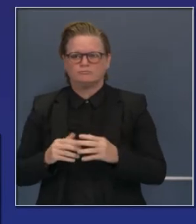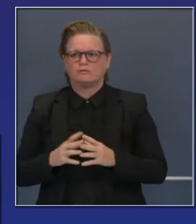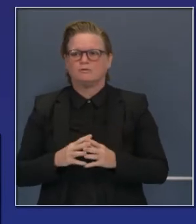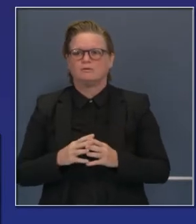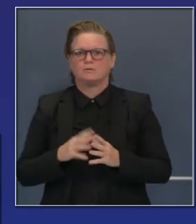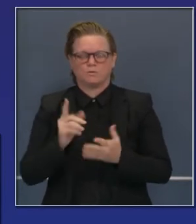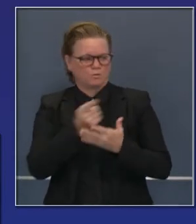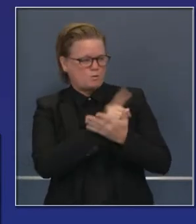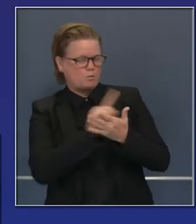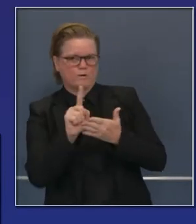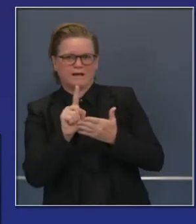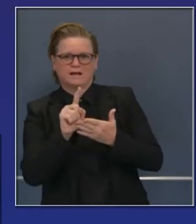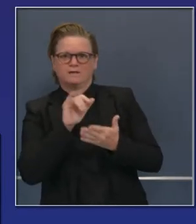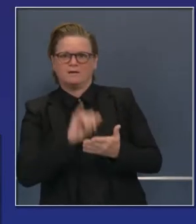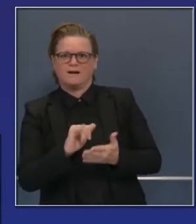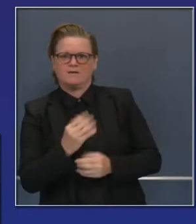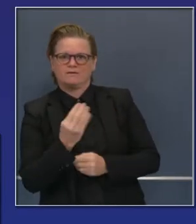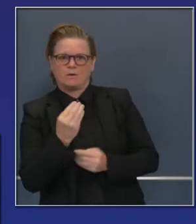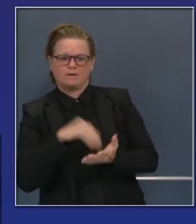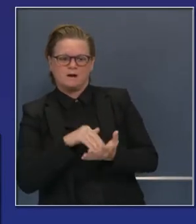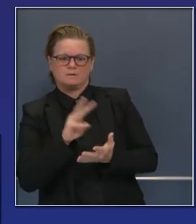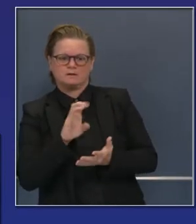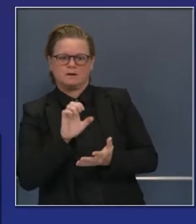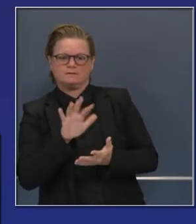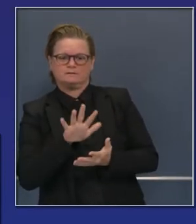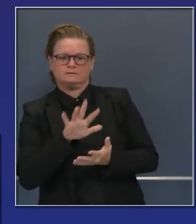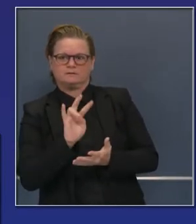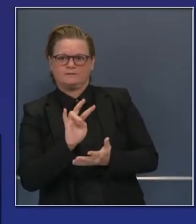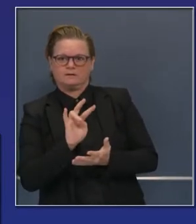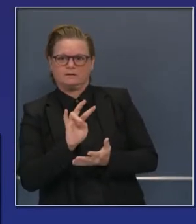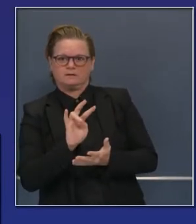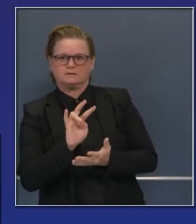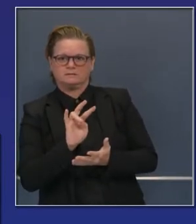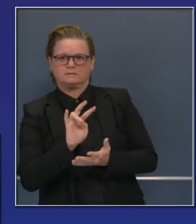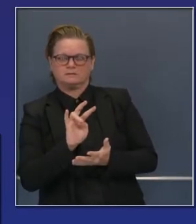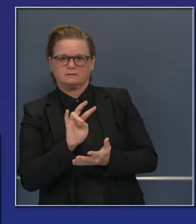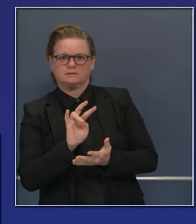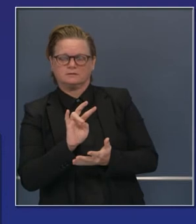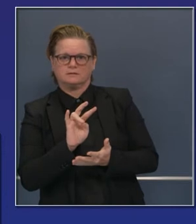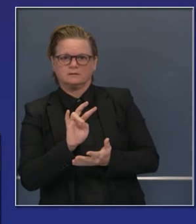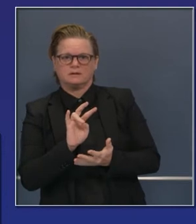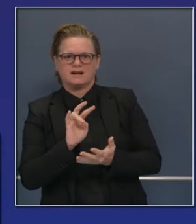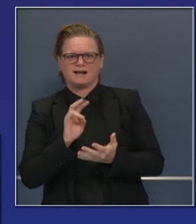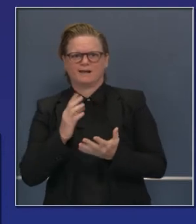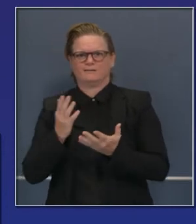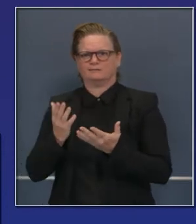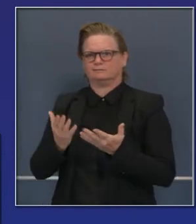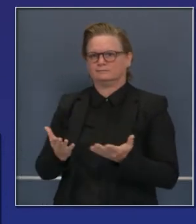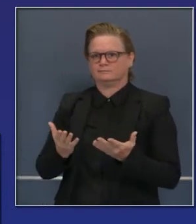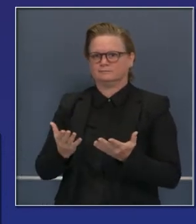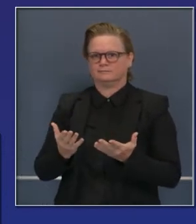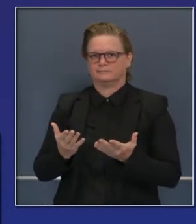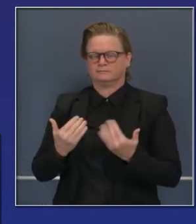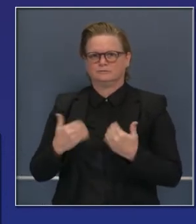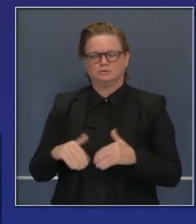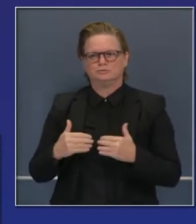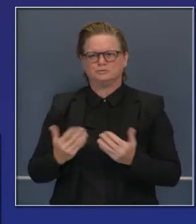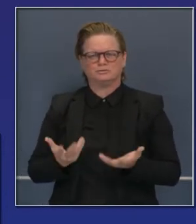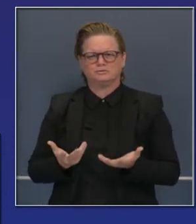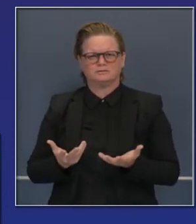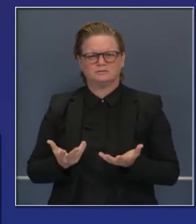concuerda con ese promedio de 7 días, 14,034. Para ponerlo en